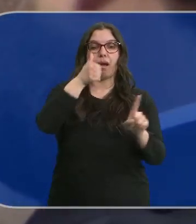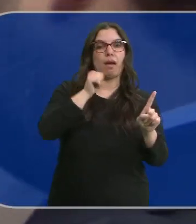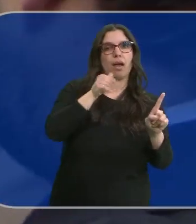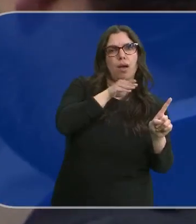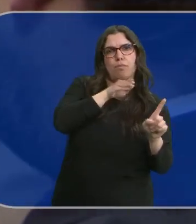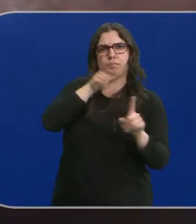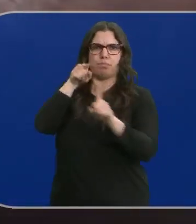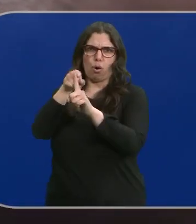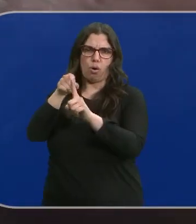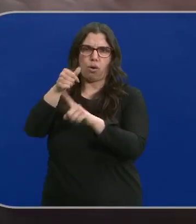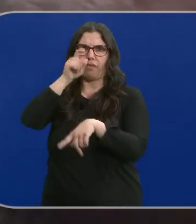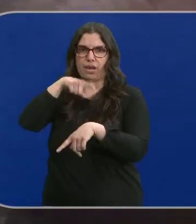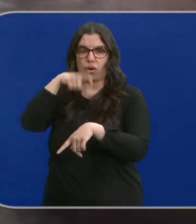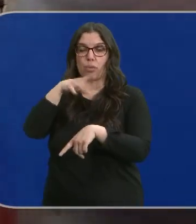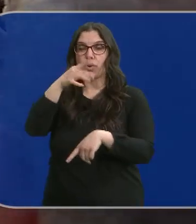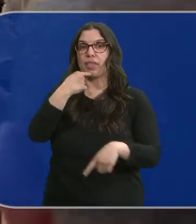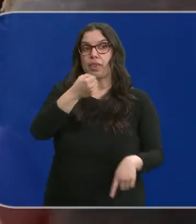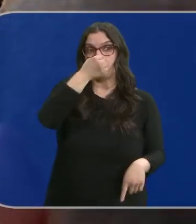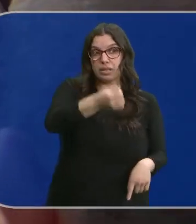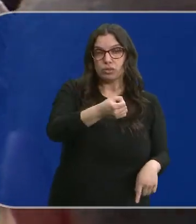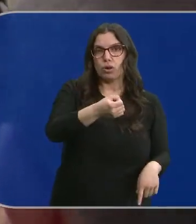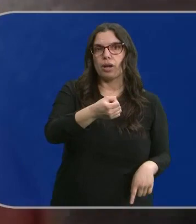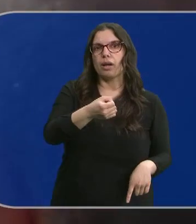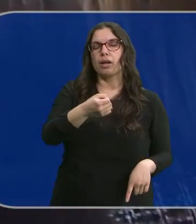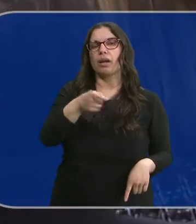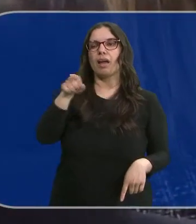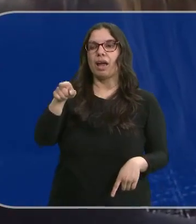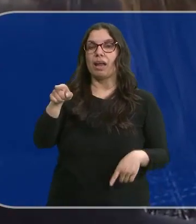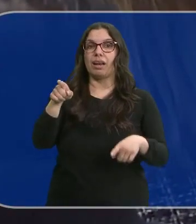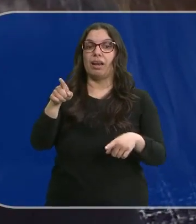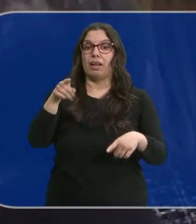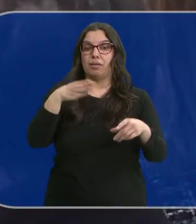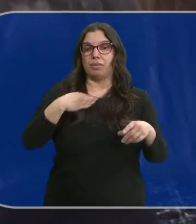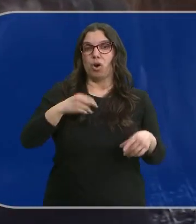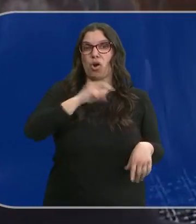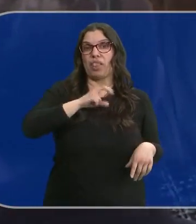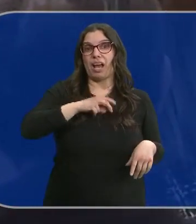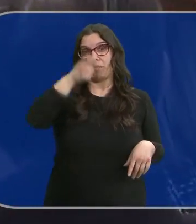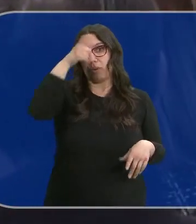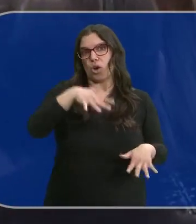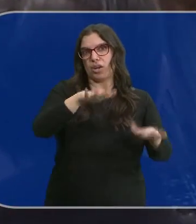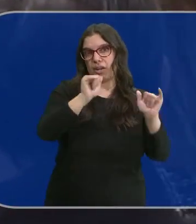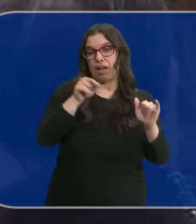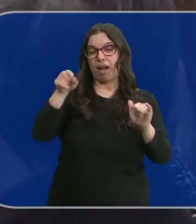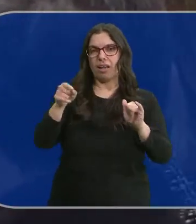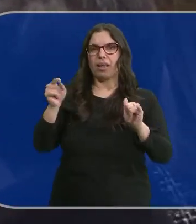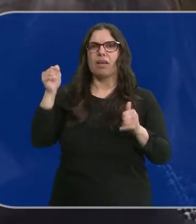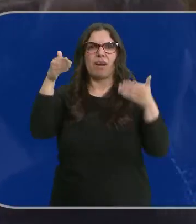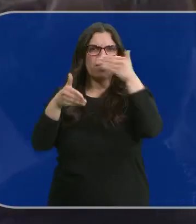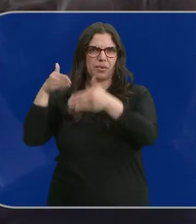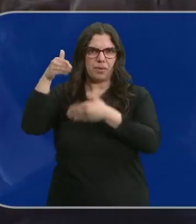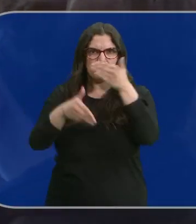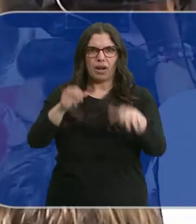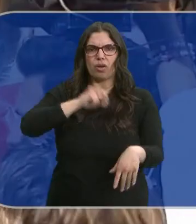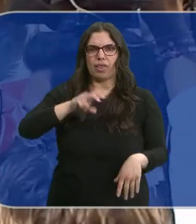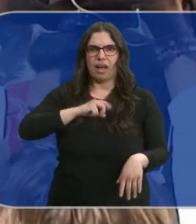Sánchez a Alberto Núñez Feijó, asegurando que en el PSOE este no habría llegado ni a concejal de pueblo. A la Cámara Alta han acudido alrededor de 100 ediles de